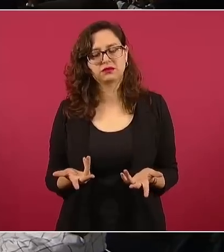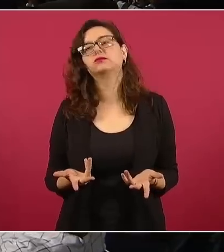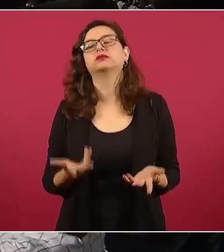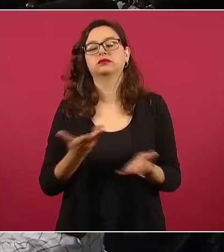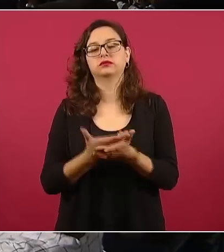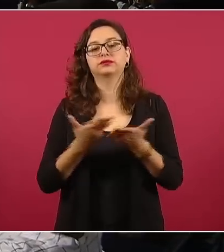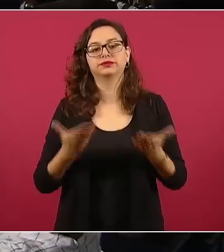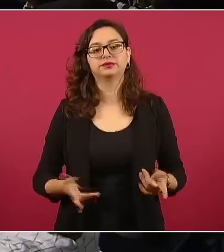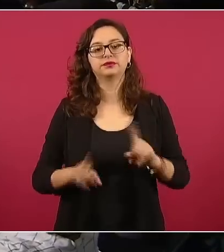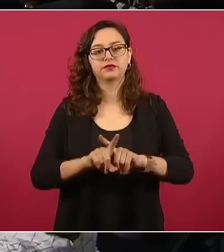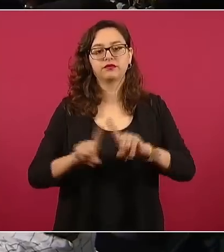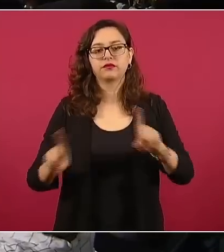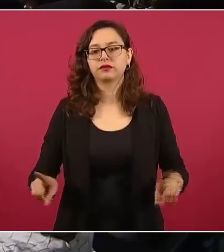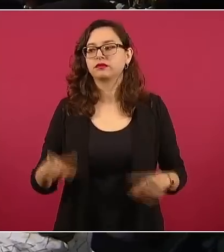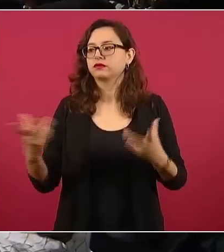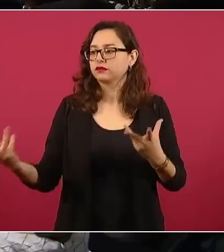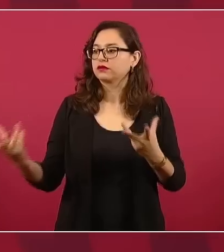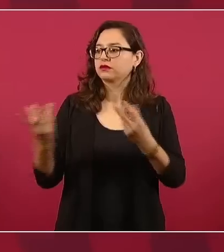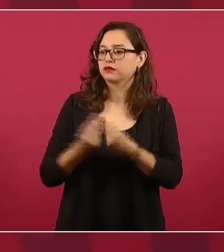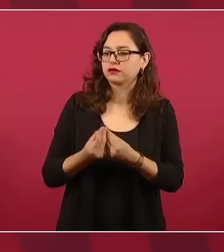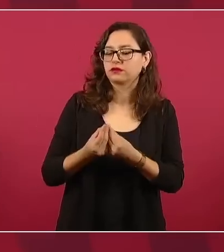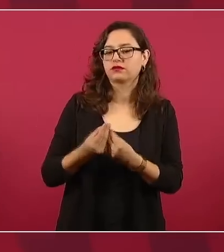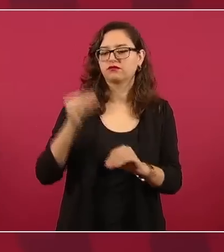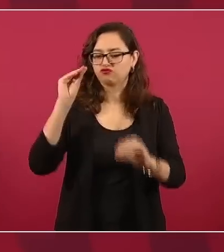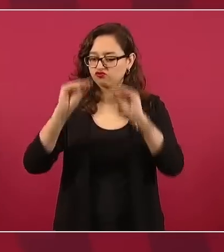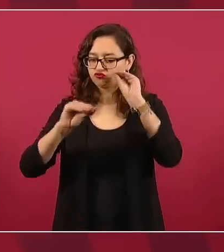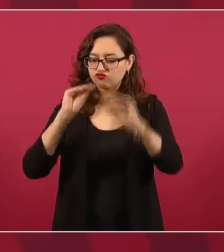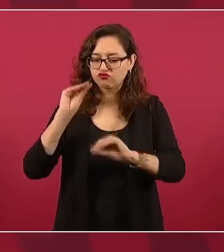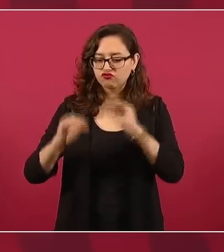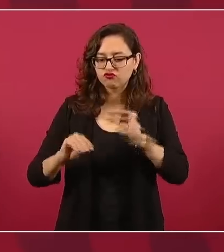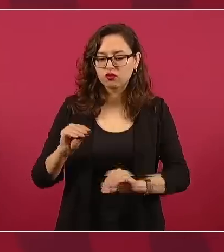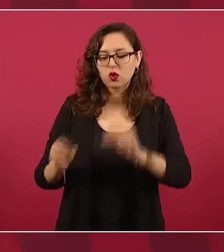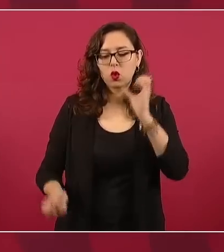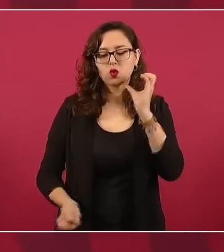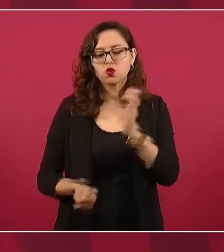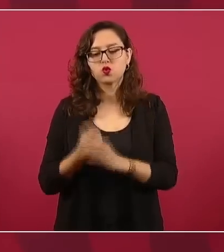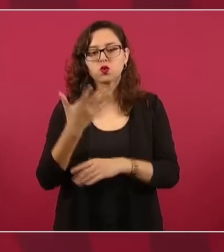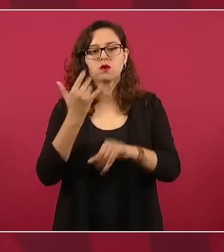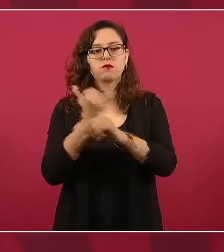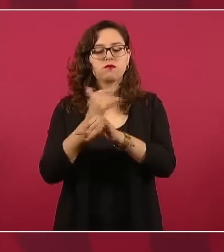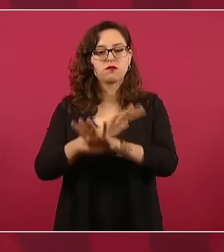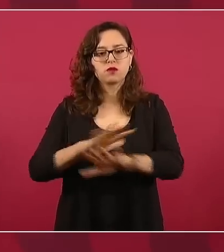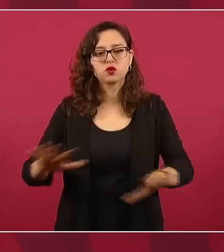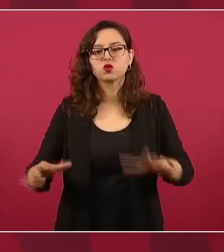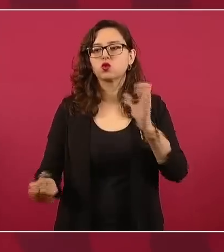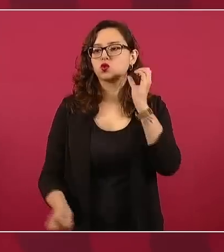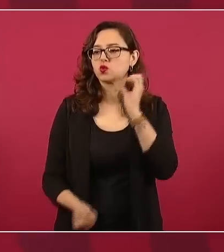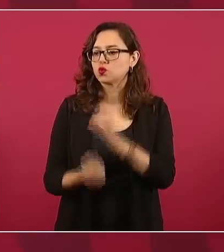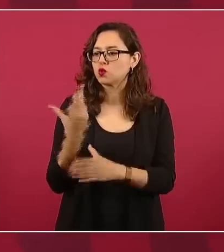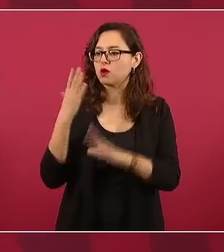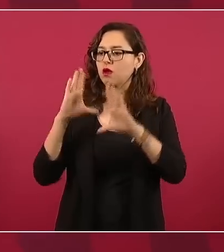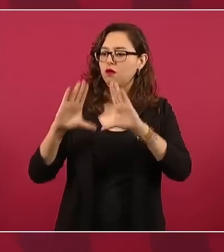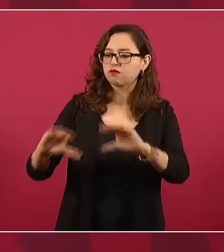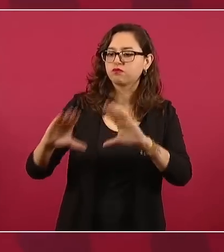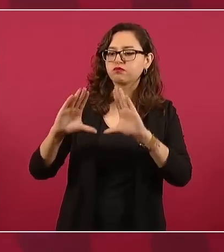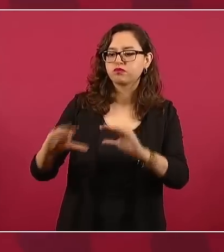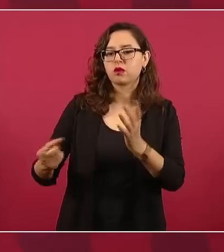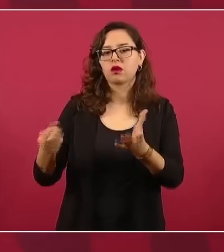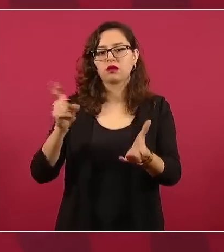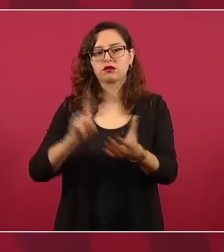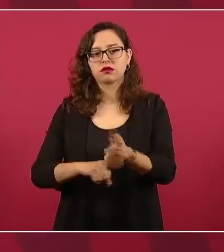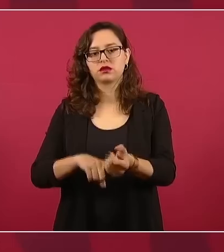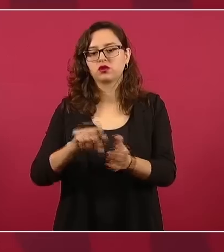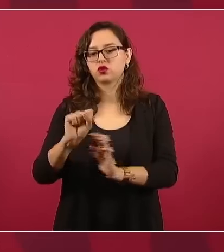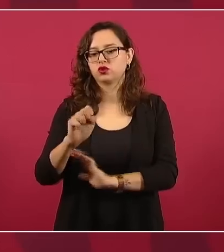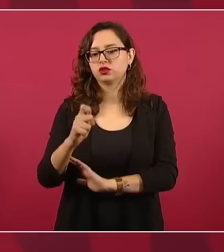los nuevos contenidos educativos y se van a ir introduciendo en los libros de